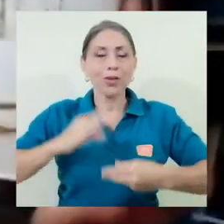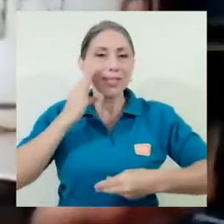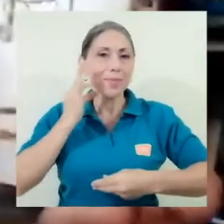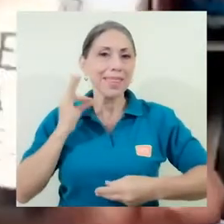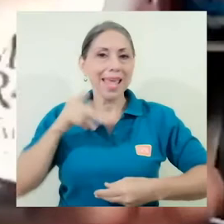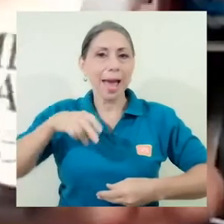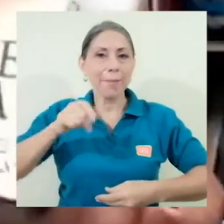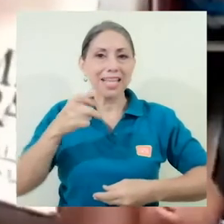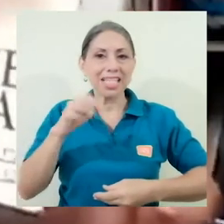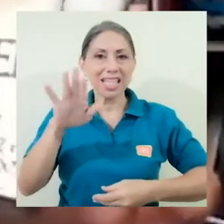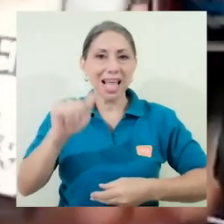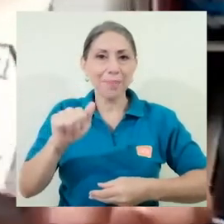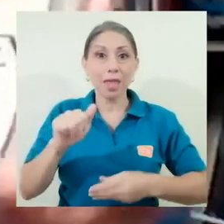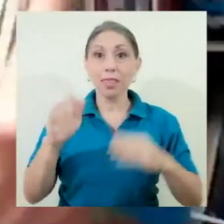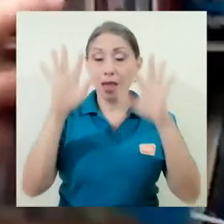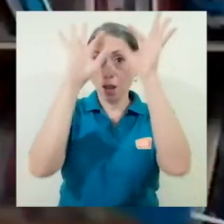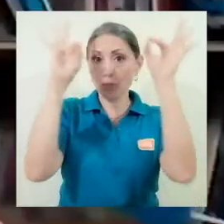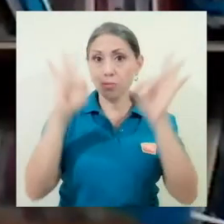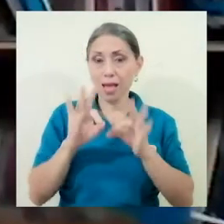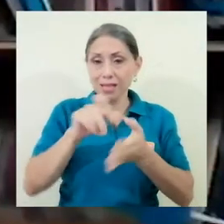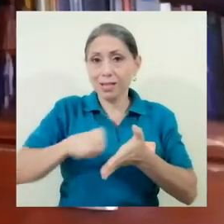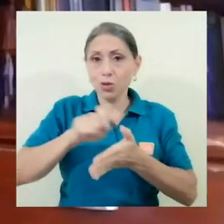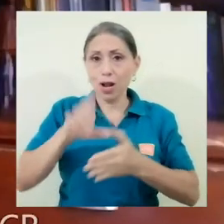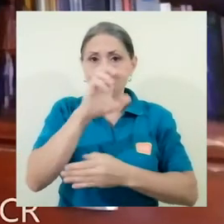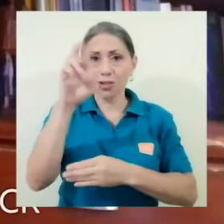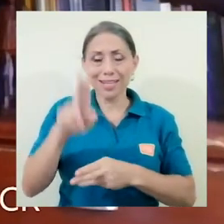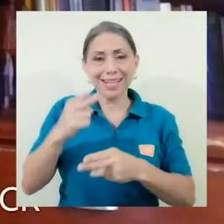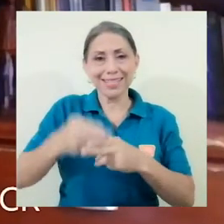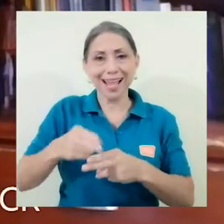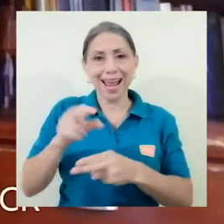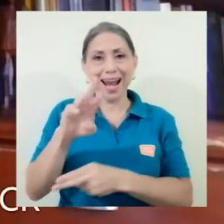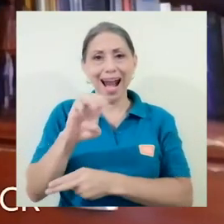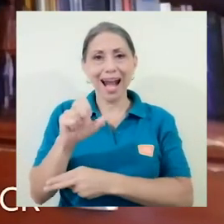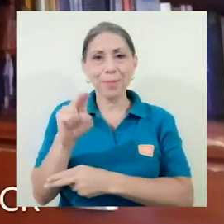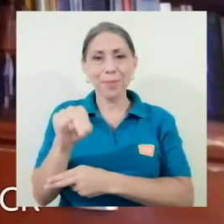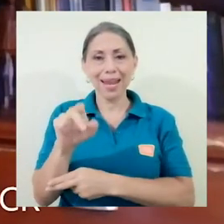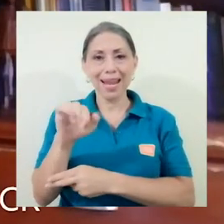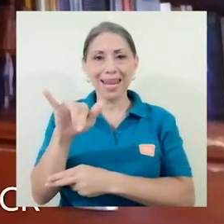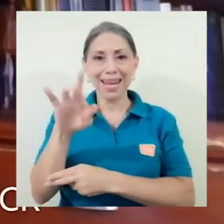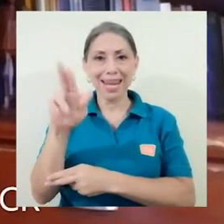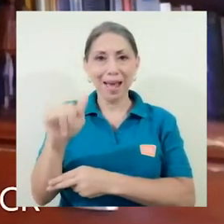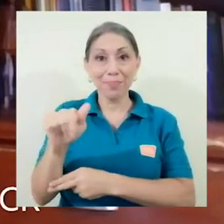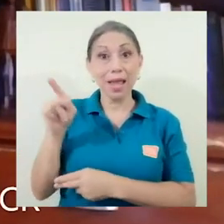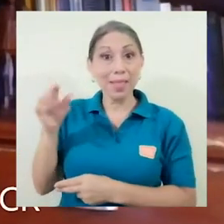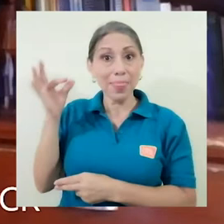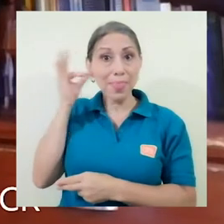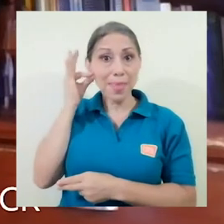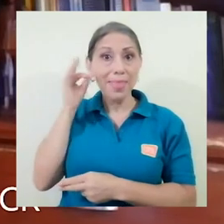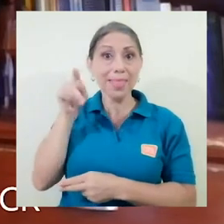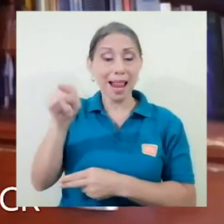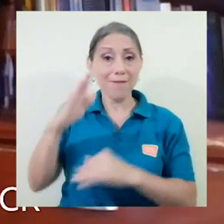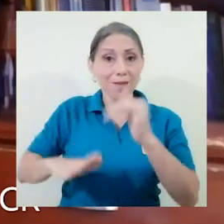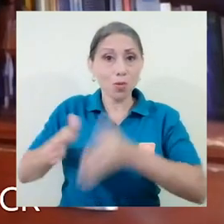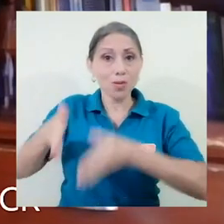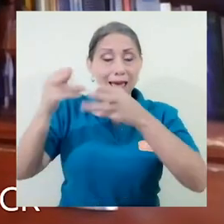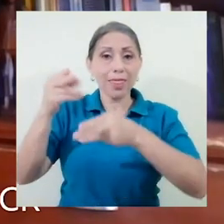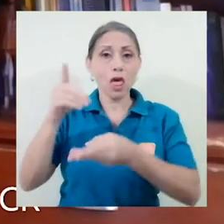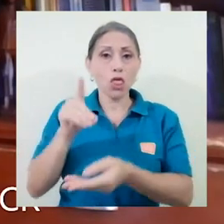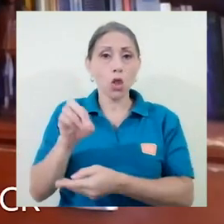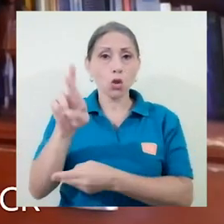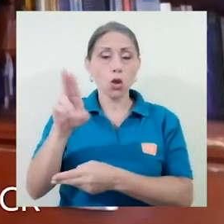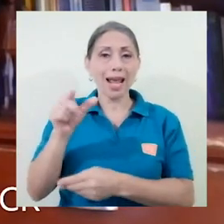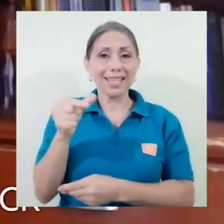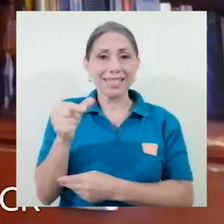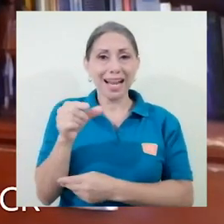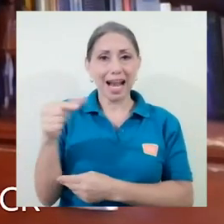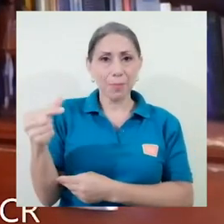insigna escritora costarricense Carmen Lira. La decana de la Facultad, doctora Giselle Garbanzo, destacó al inicio de la